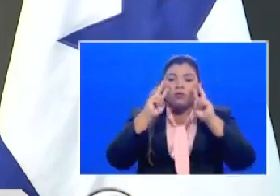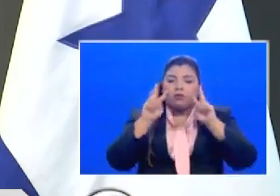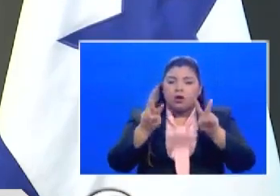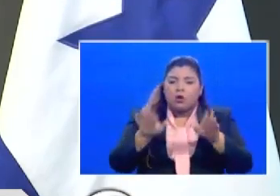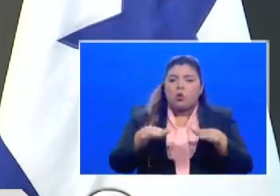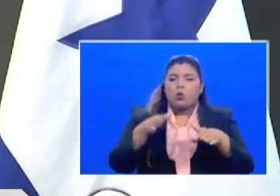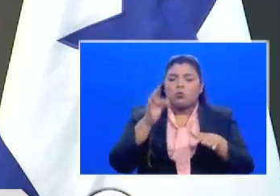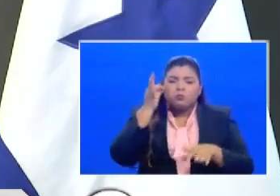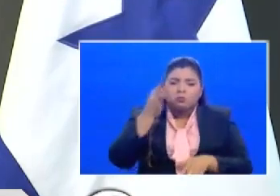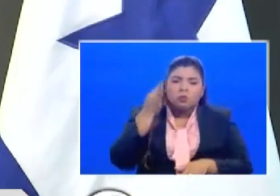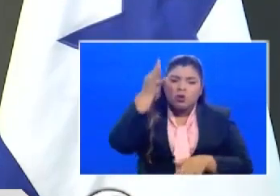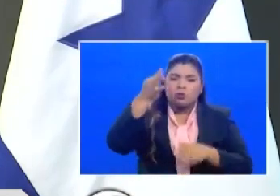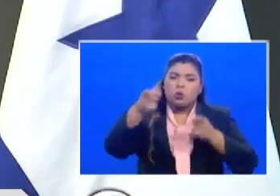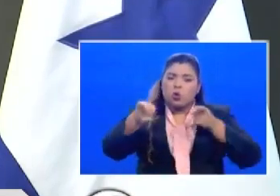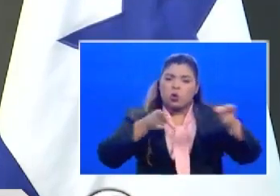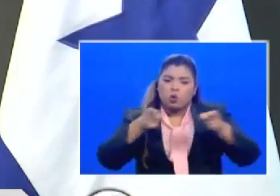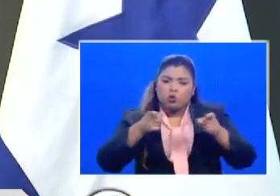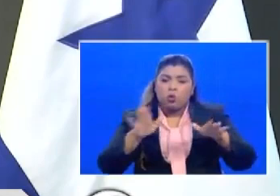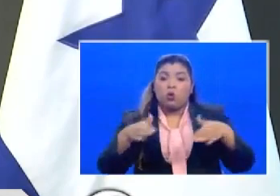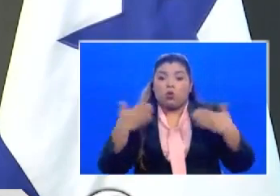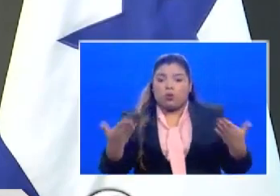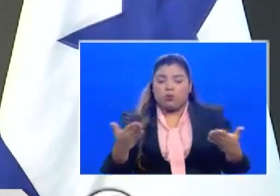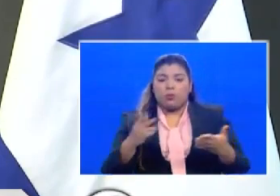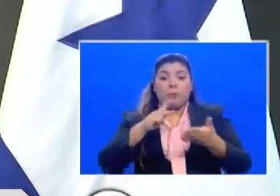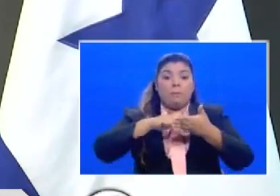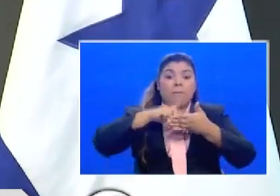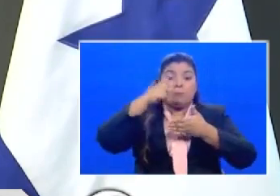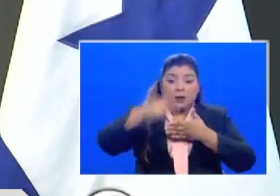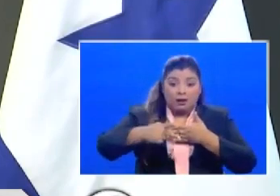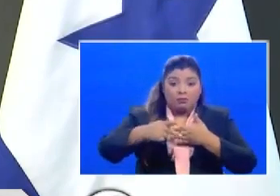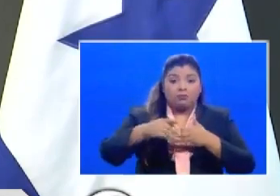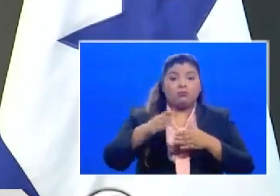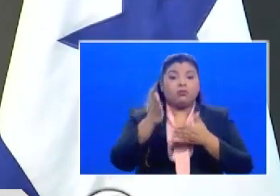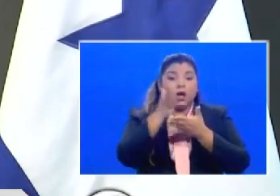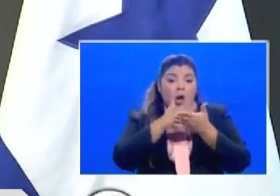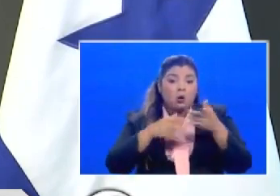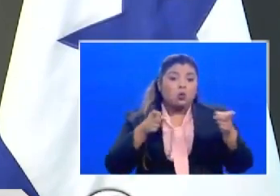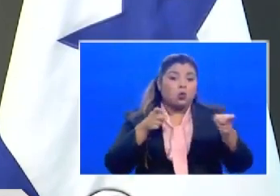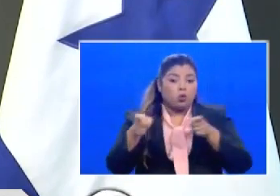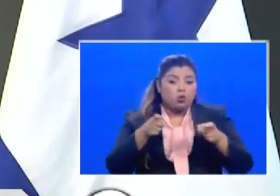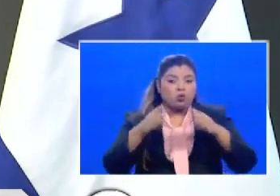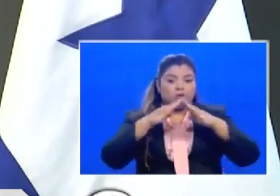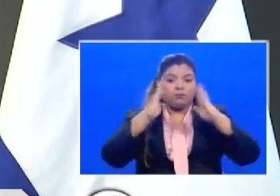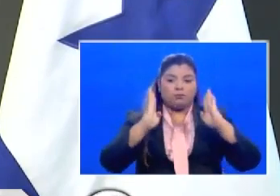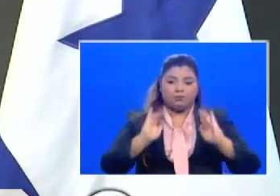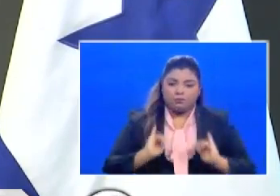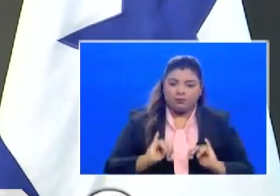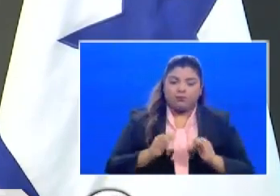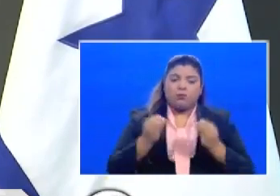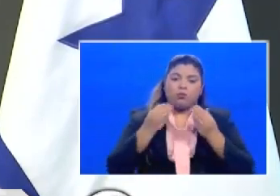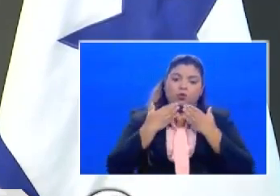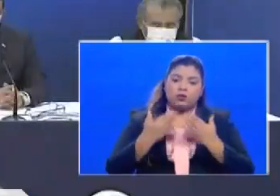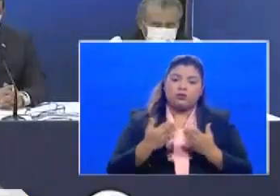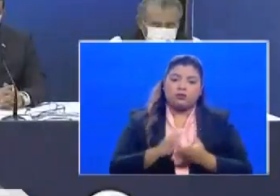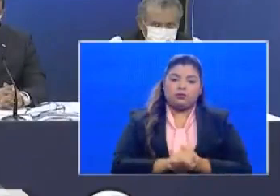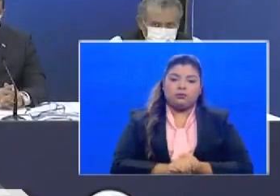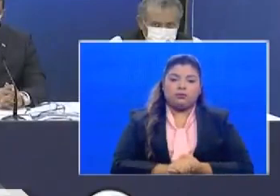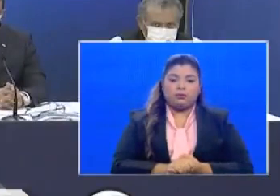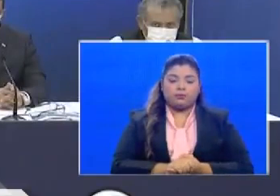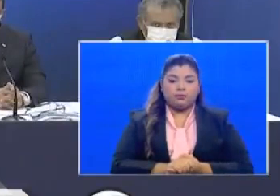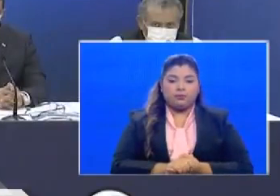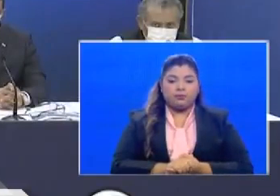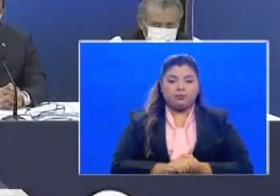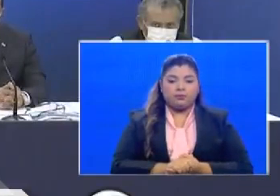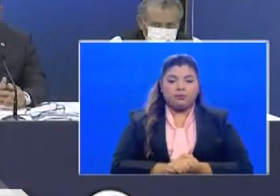medidas y empezar a pensar en un plan gradual de levantamiento de algunas de las medidas de cuarentena muchas gracias señora ministra muchas